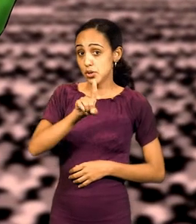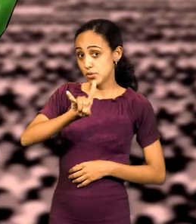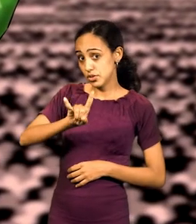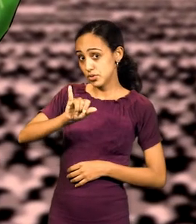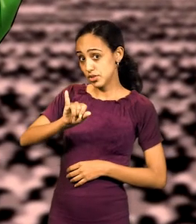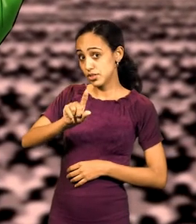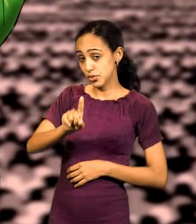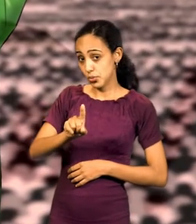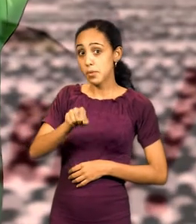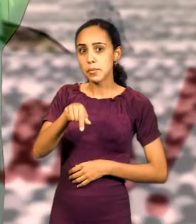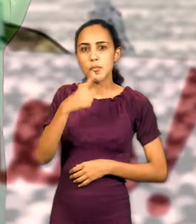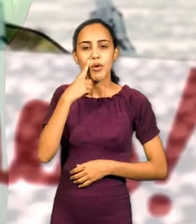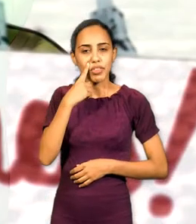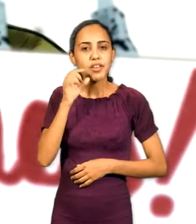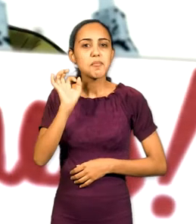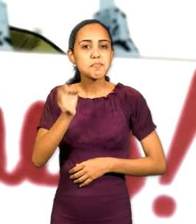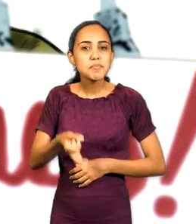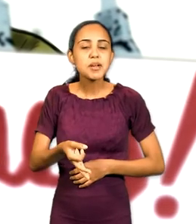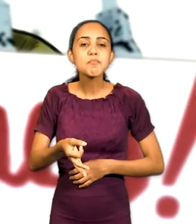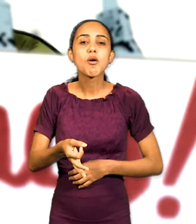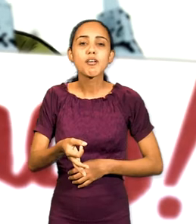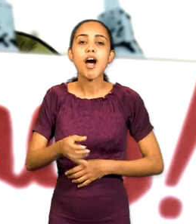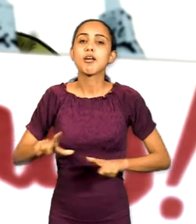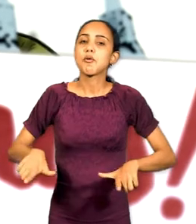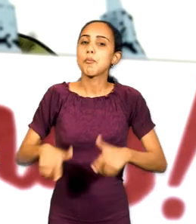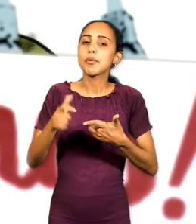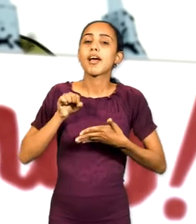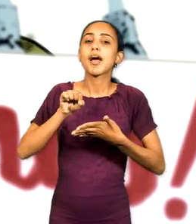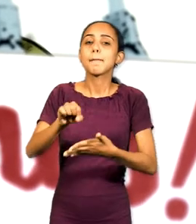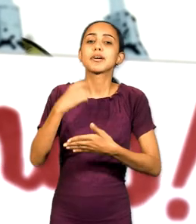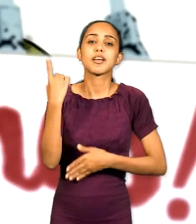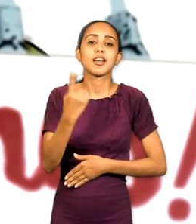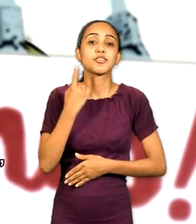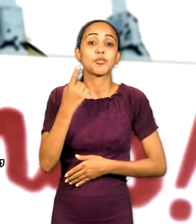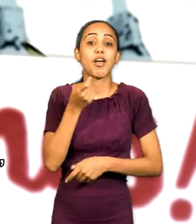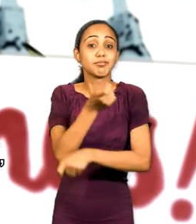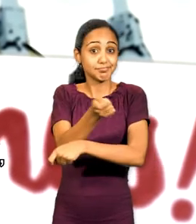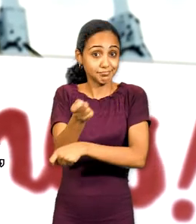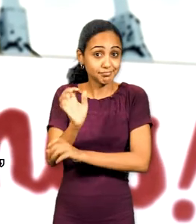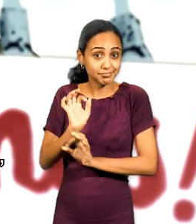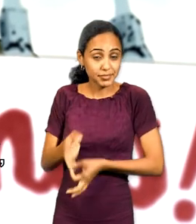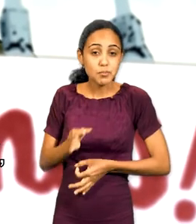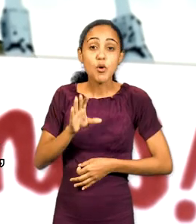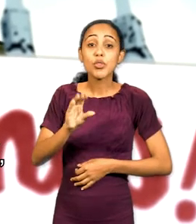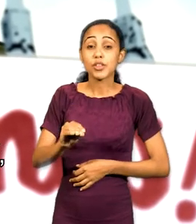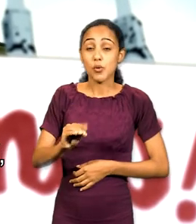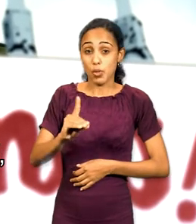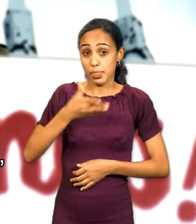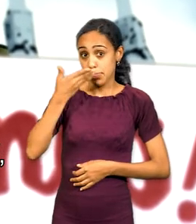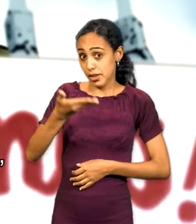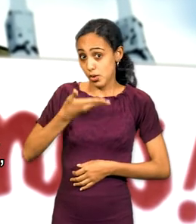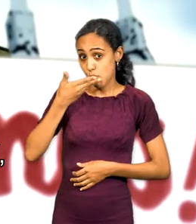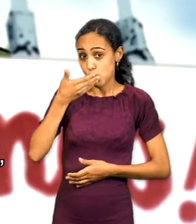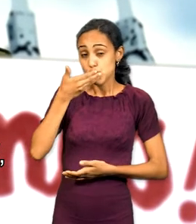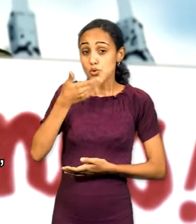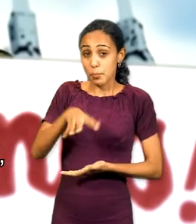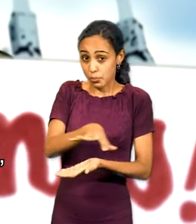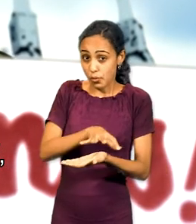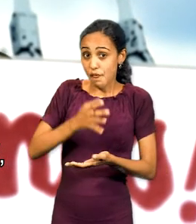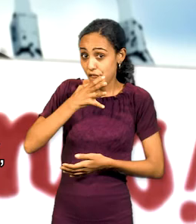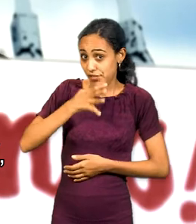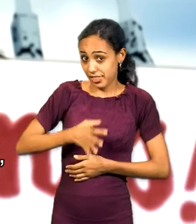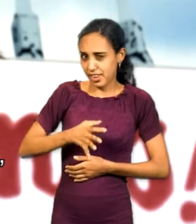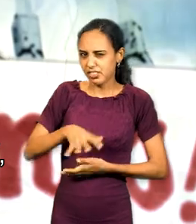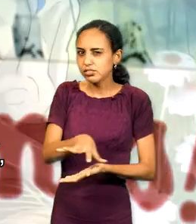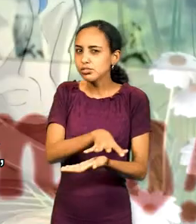el gobierno declaró cumplida con éxito la campaña nacional de alfabetización y declaró a Cuba en un discurso pronunciado por